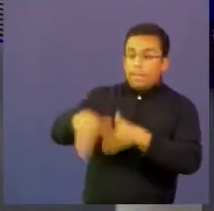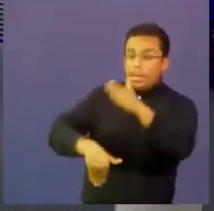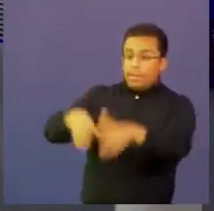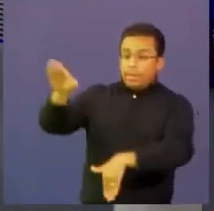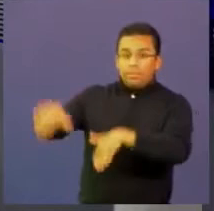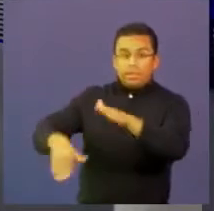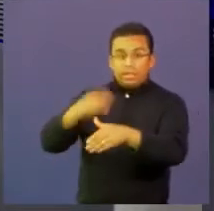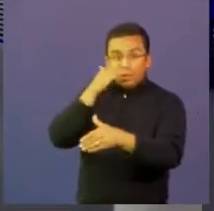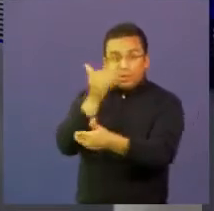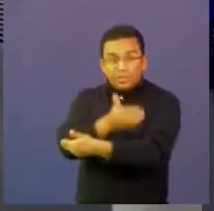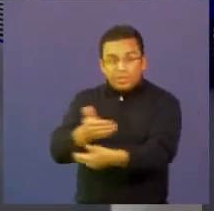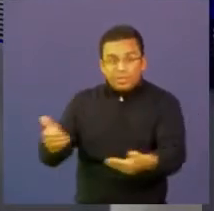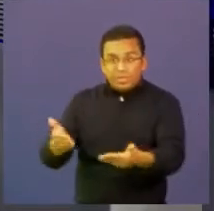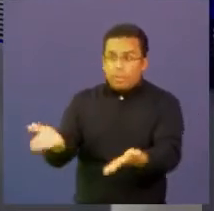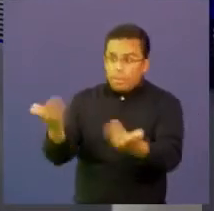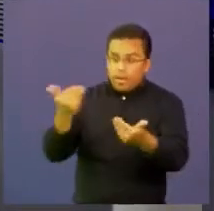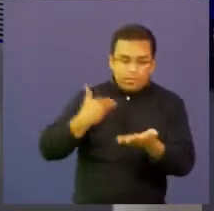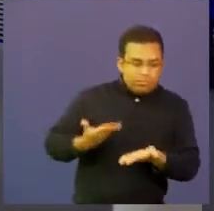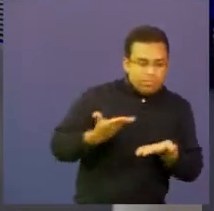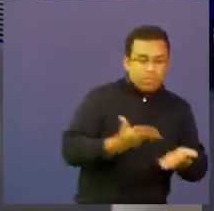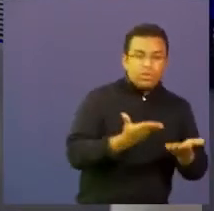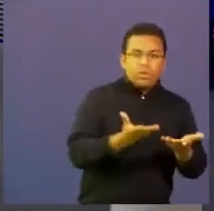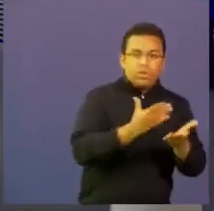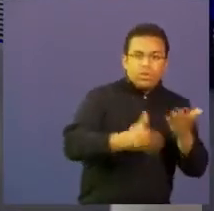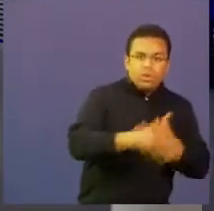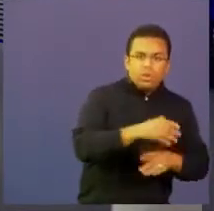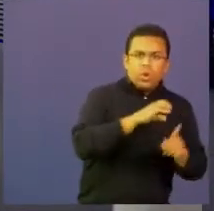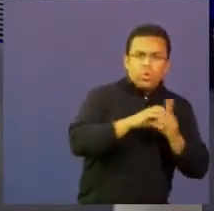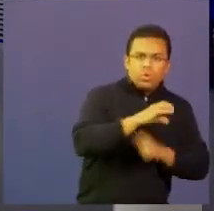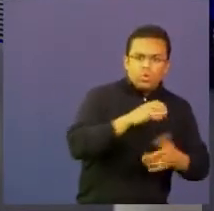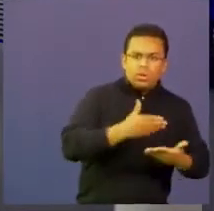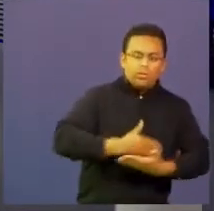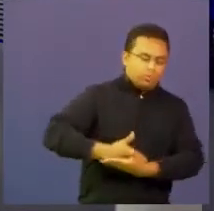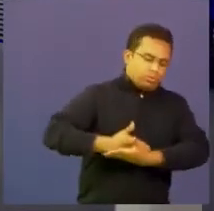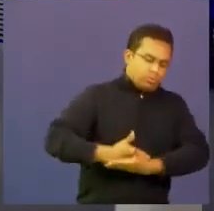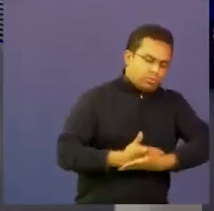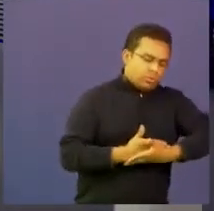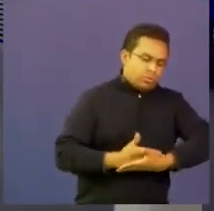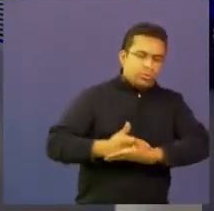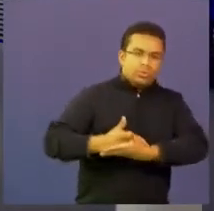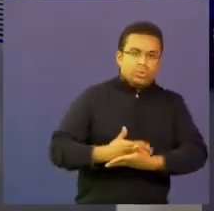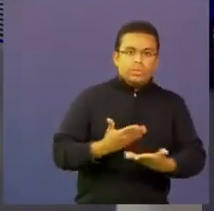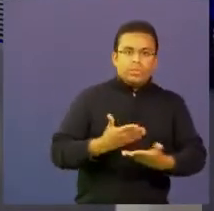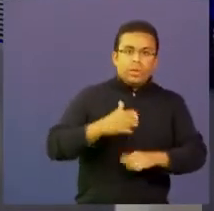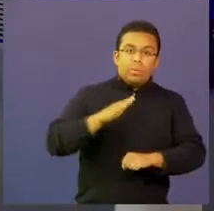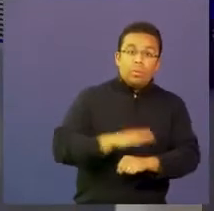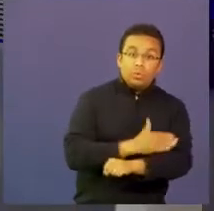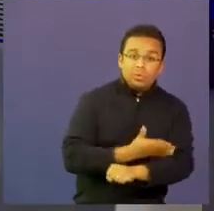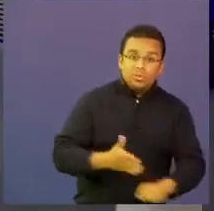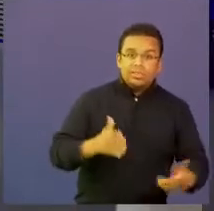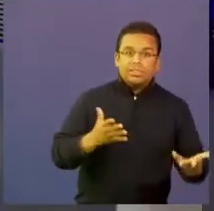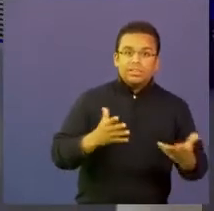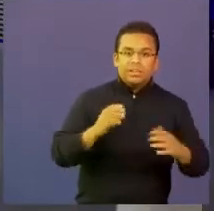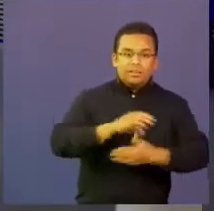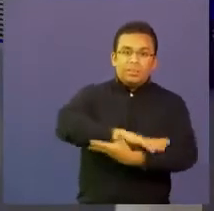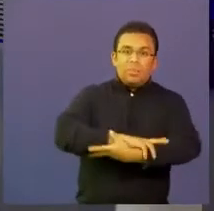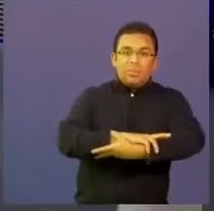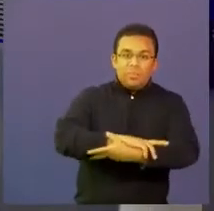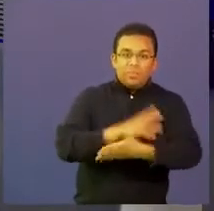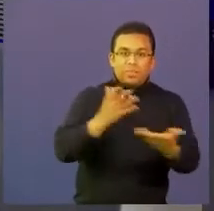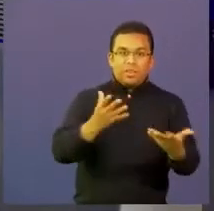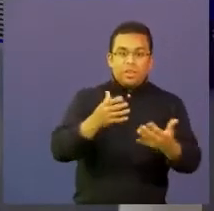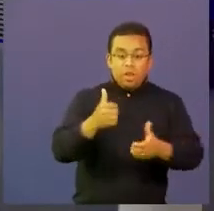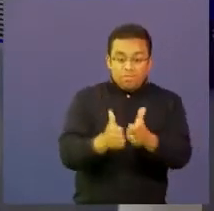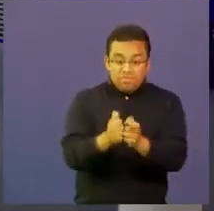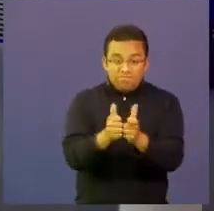disfrute de esos contenidos culturales, de los arrullos, de las canciones, de las series animadas, de videojuegos para